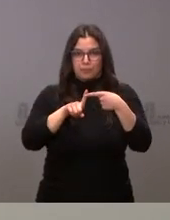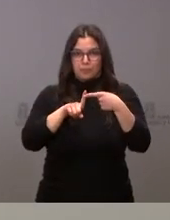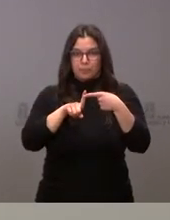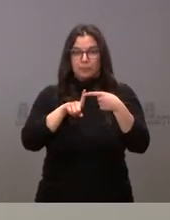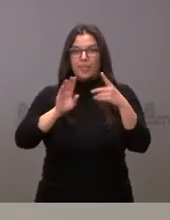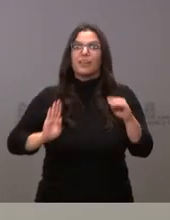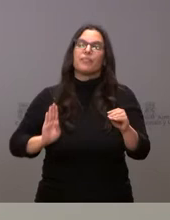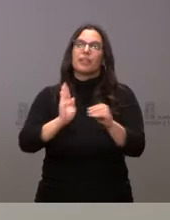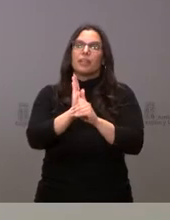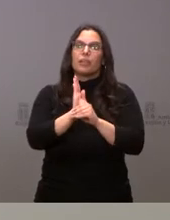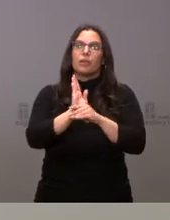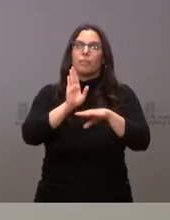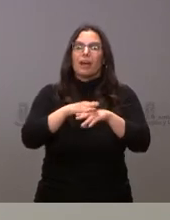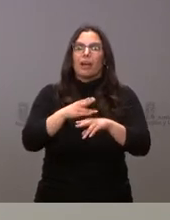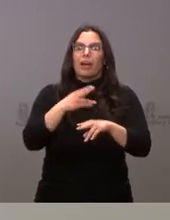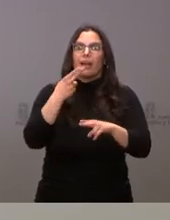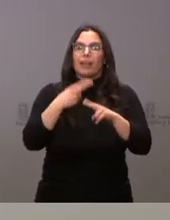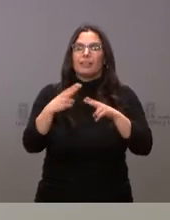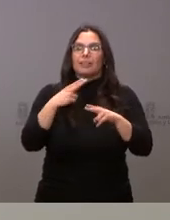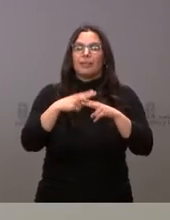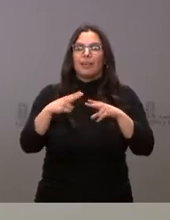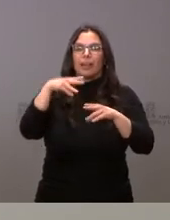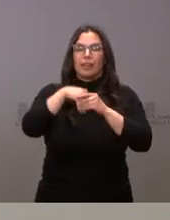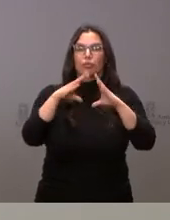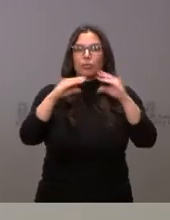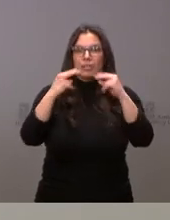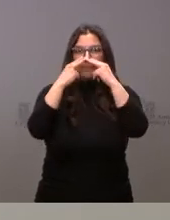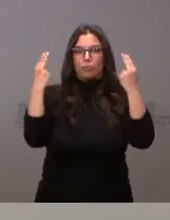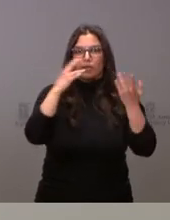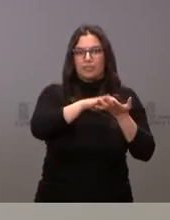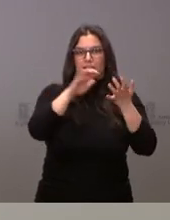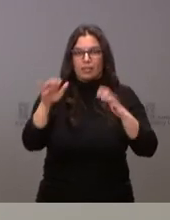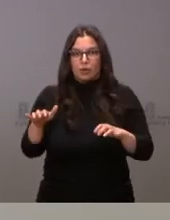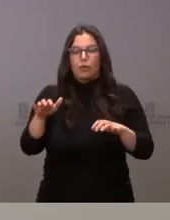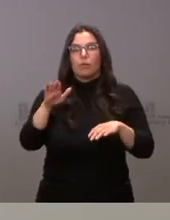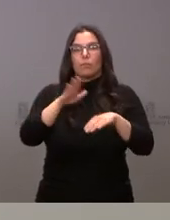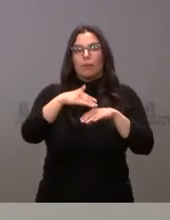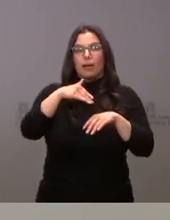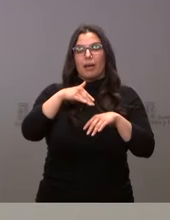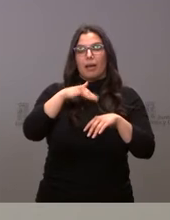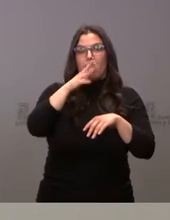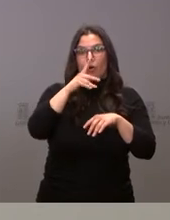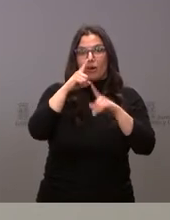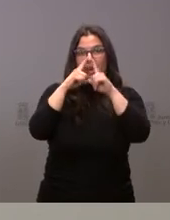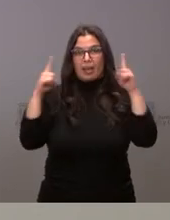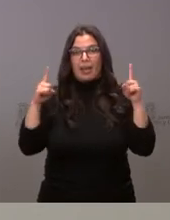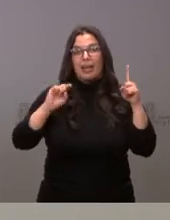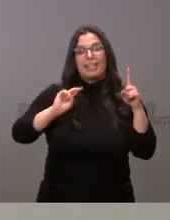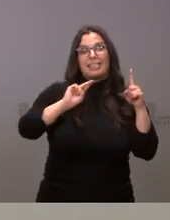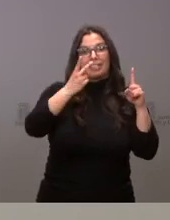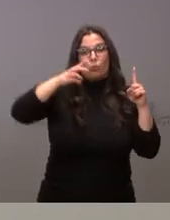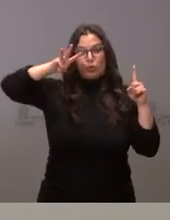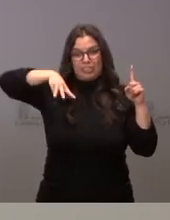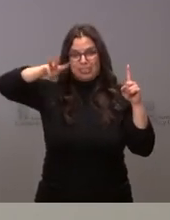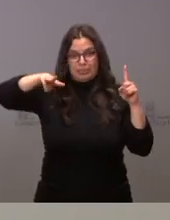la financiación a la actividad de las universidades públicas de Castilla y León, correspondiente a este segundo trimestre del año